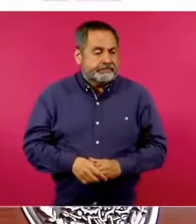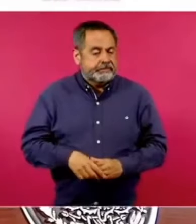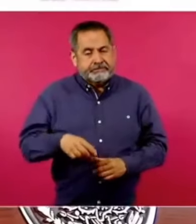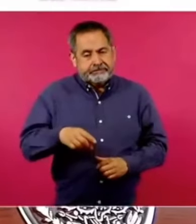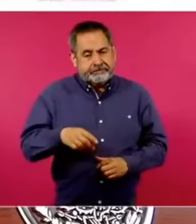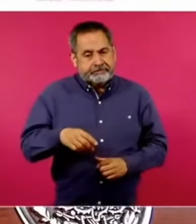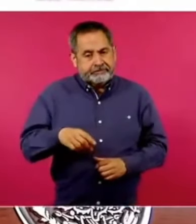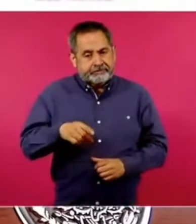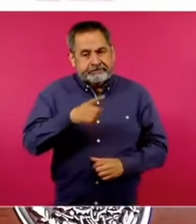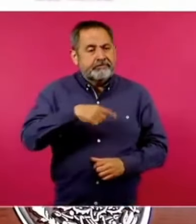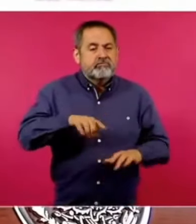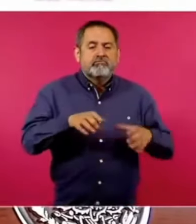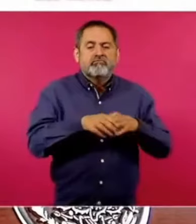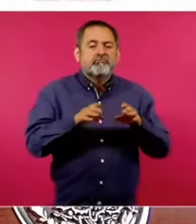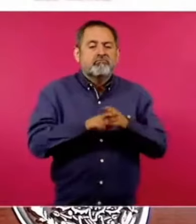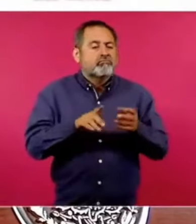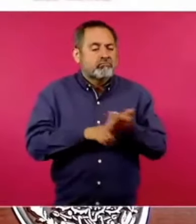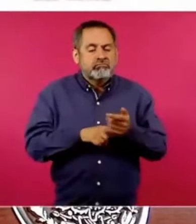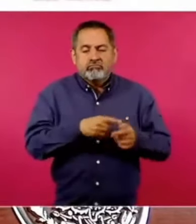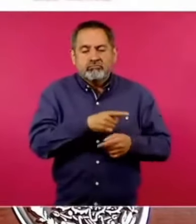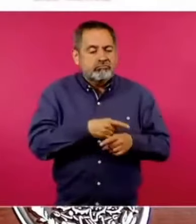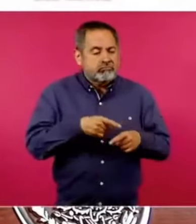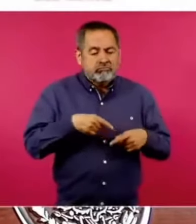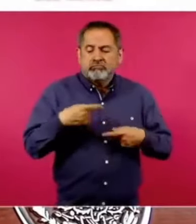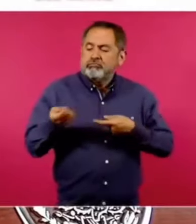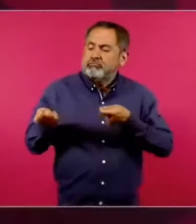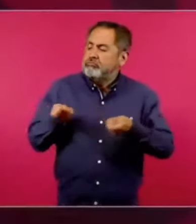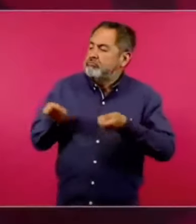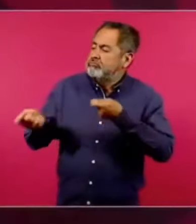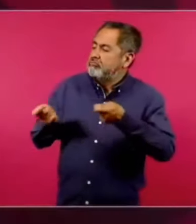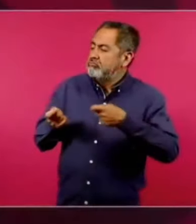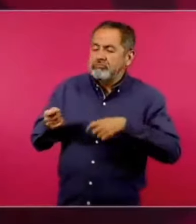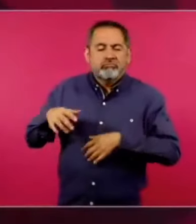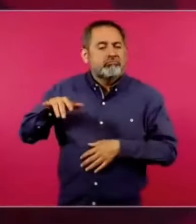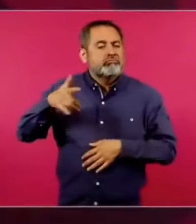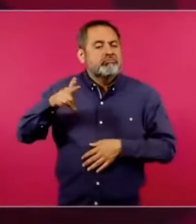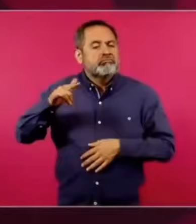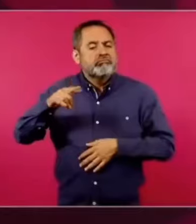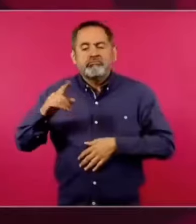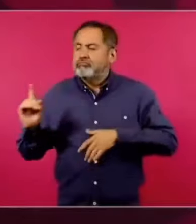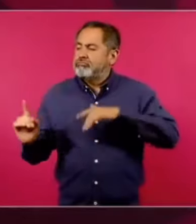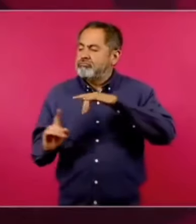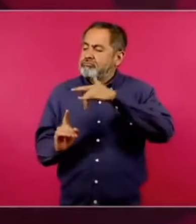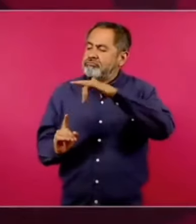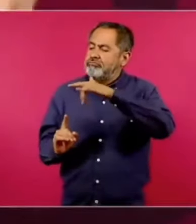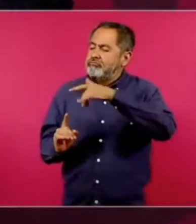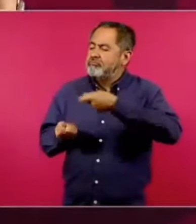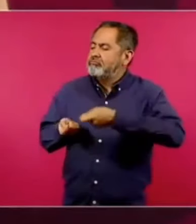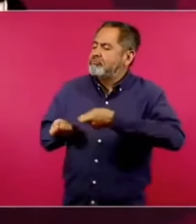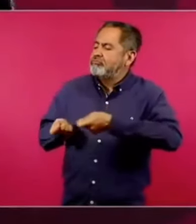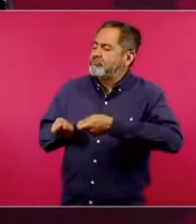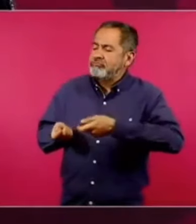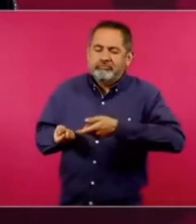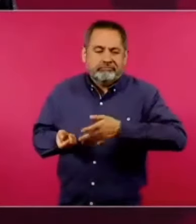como peleles, como títeres y